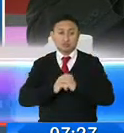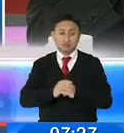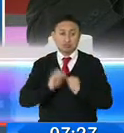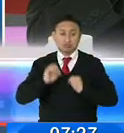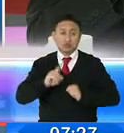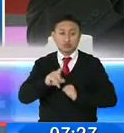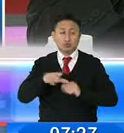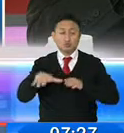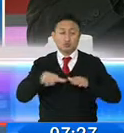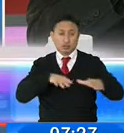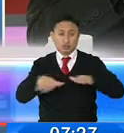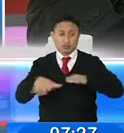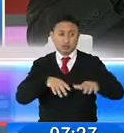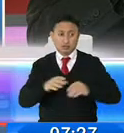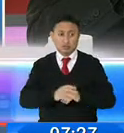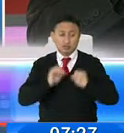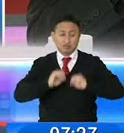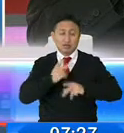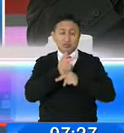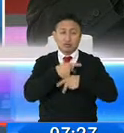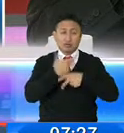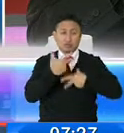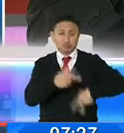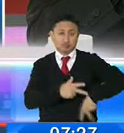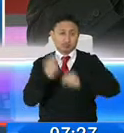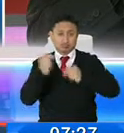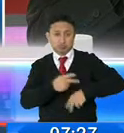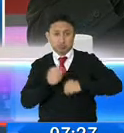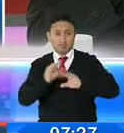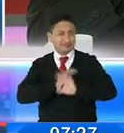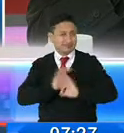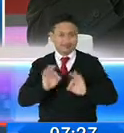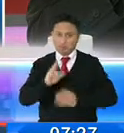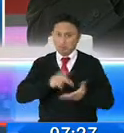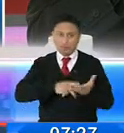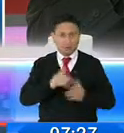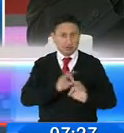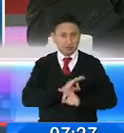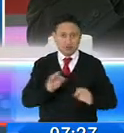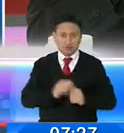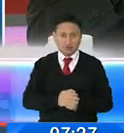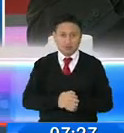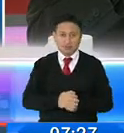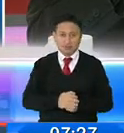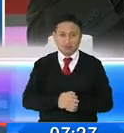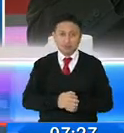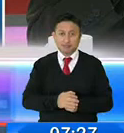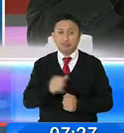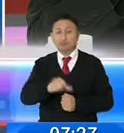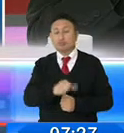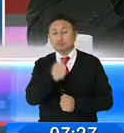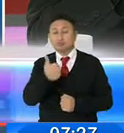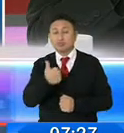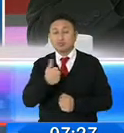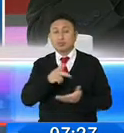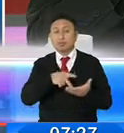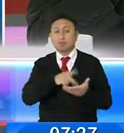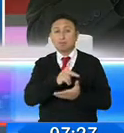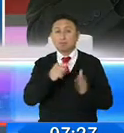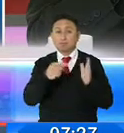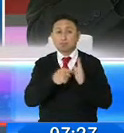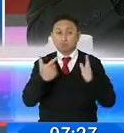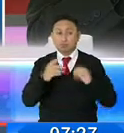como actividad principal exportación tampoco deberán cancelar, aquellos contribuyentes con la actividad